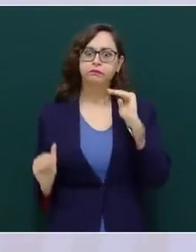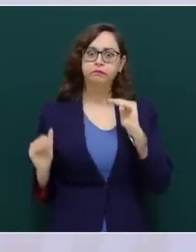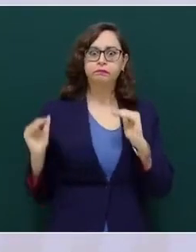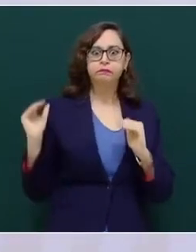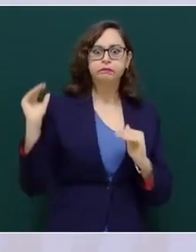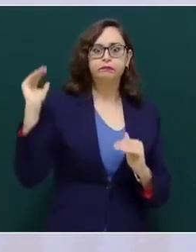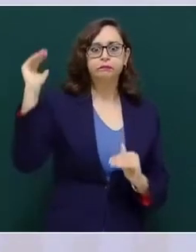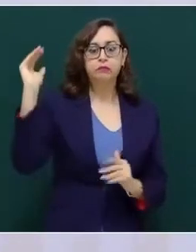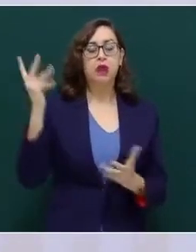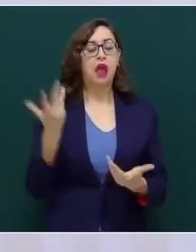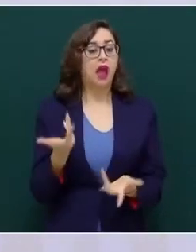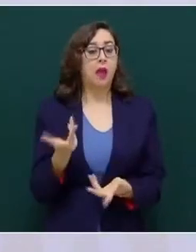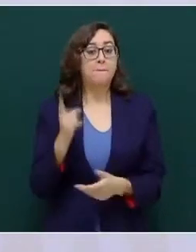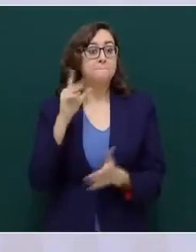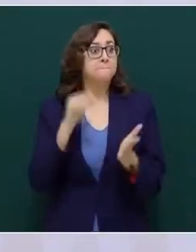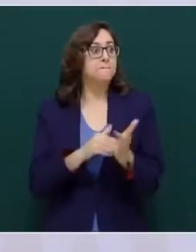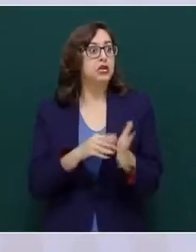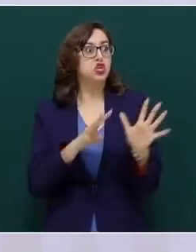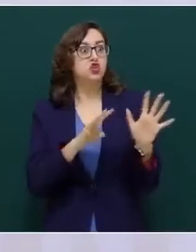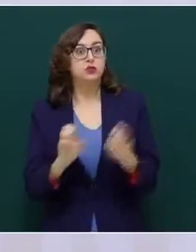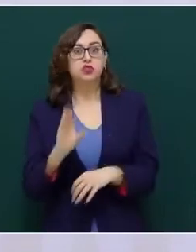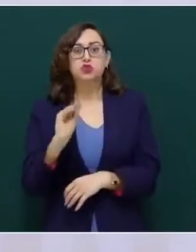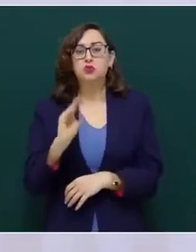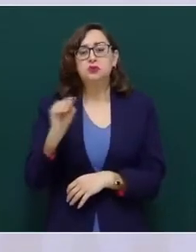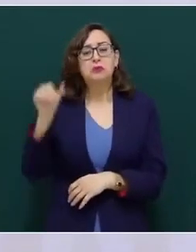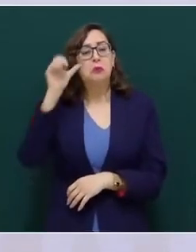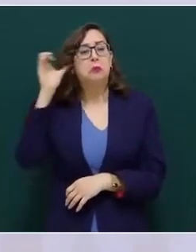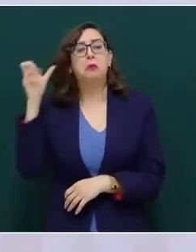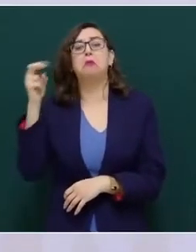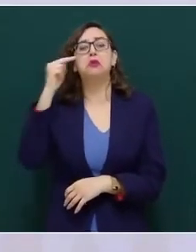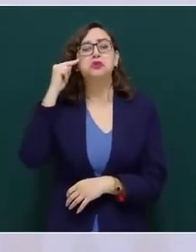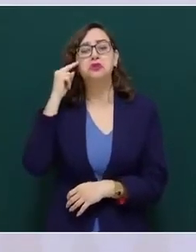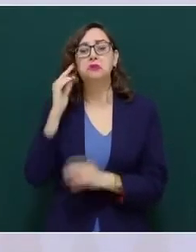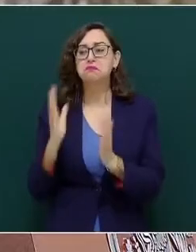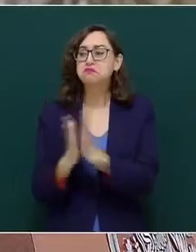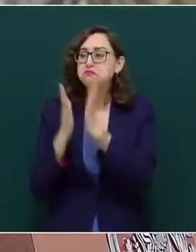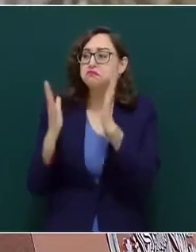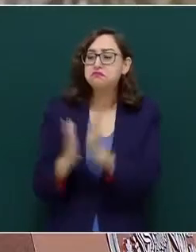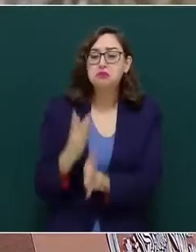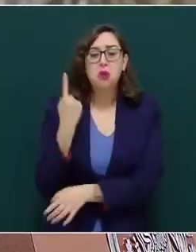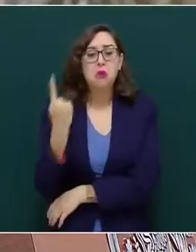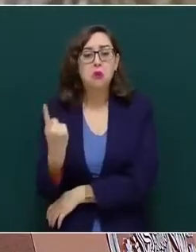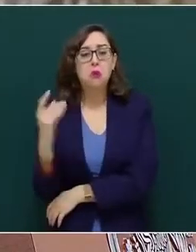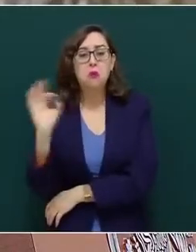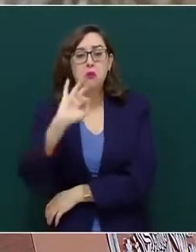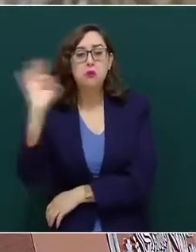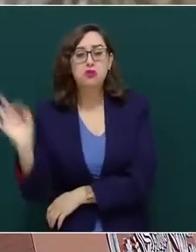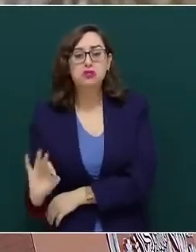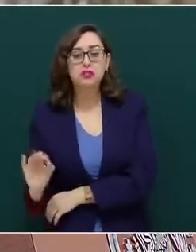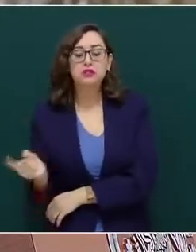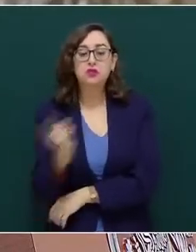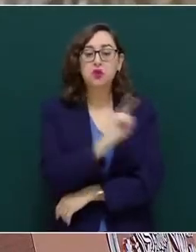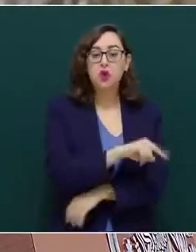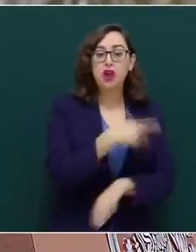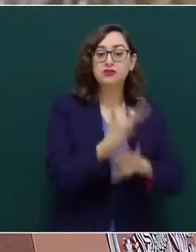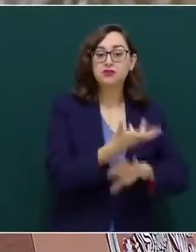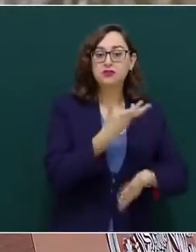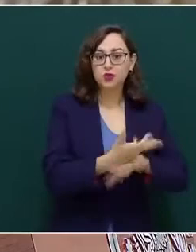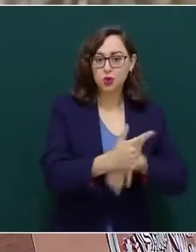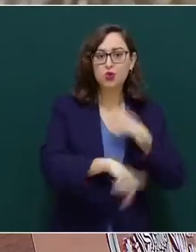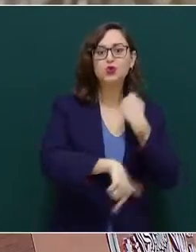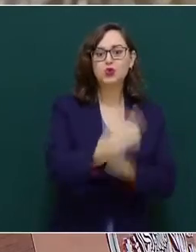participación de China era de 1.3 por ciento y la de Estados Unidos de 12